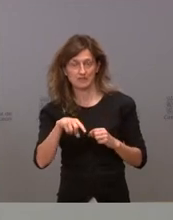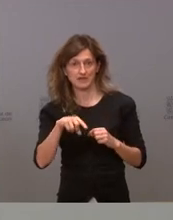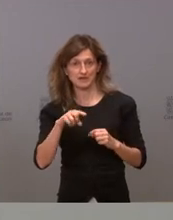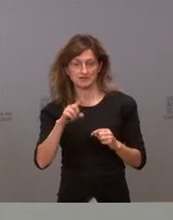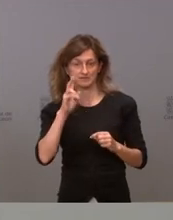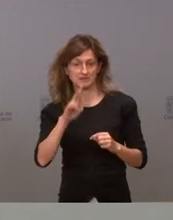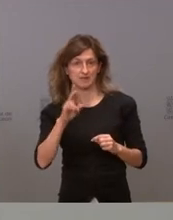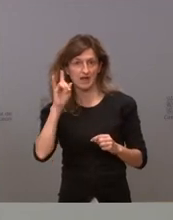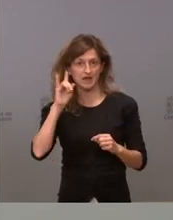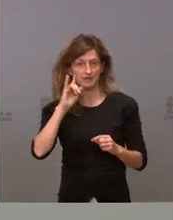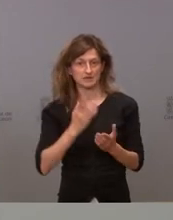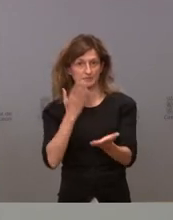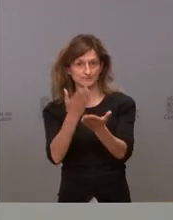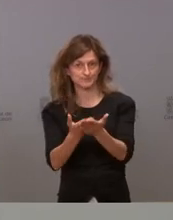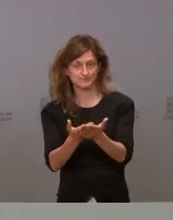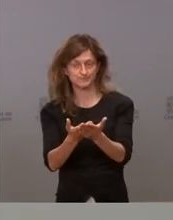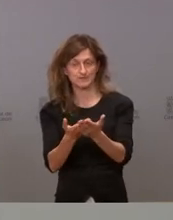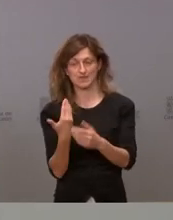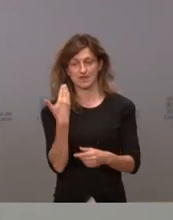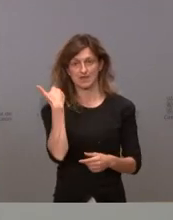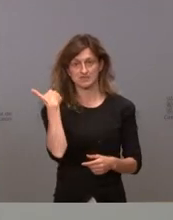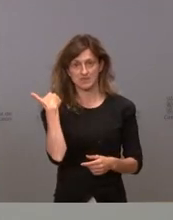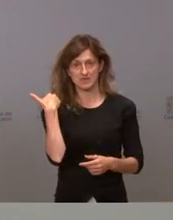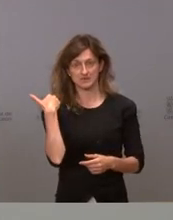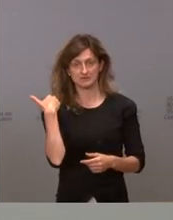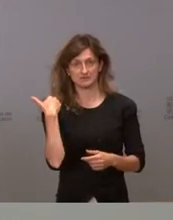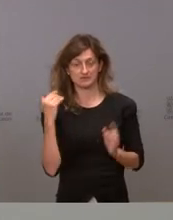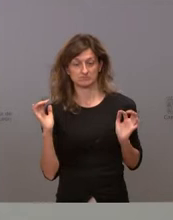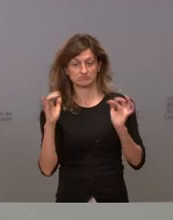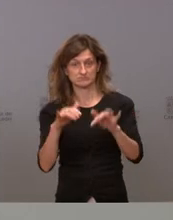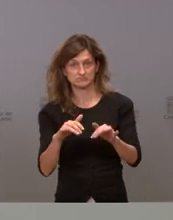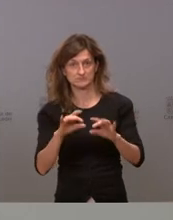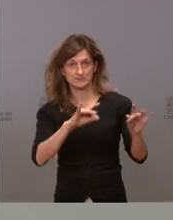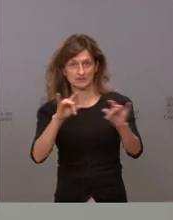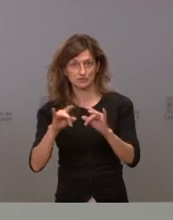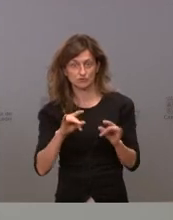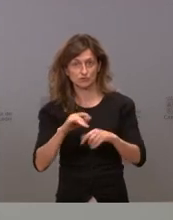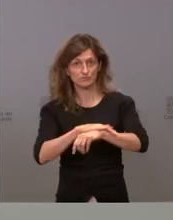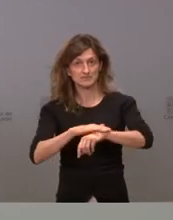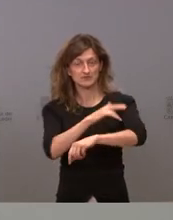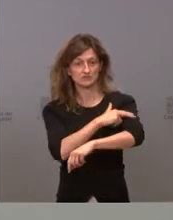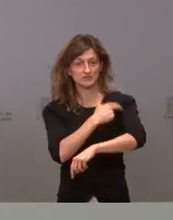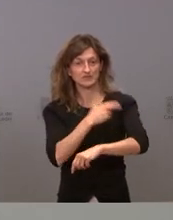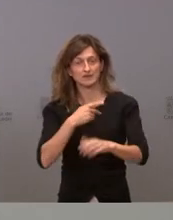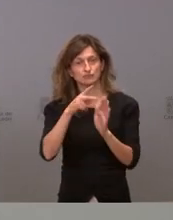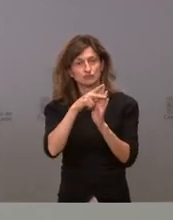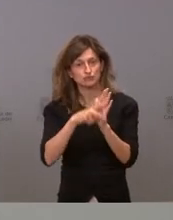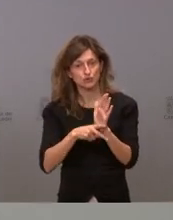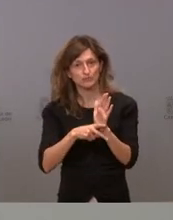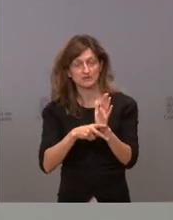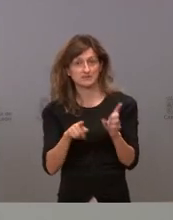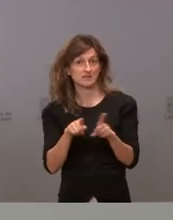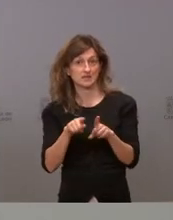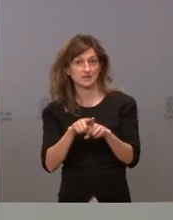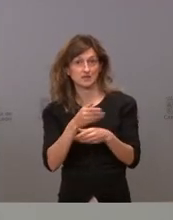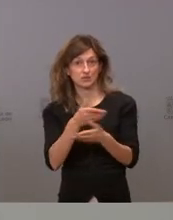propusimos ayer al interterritorial el ministerio de sanidad una serie de medidas que eran sustancialmente las mismas que